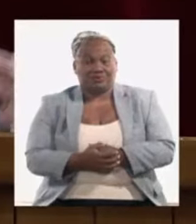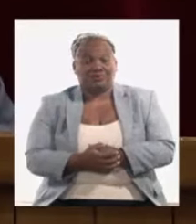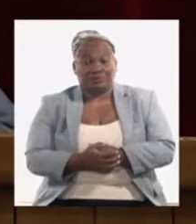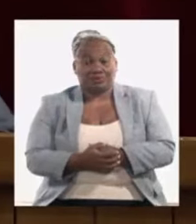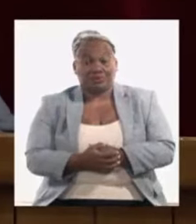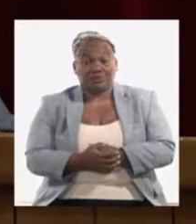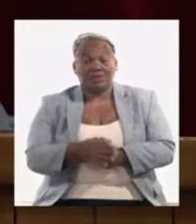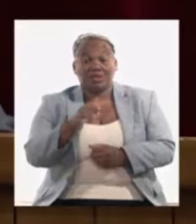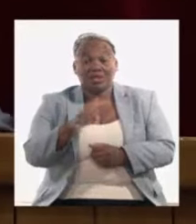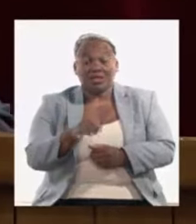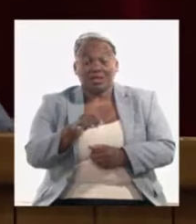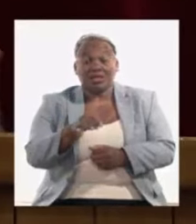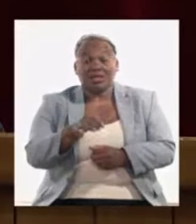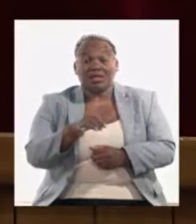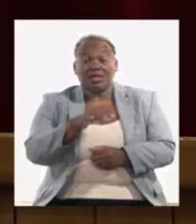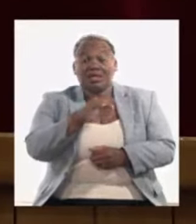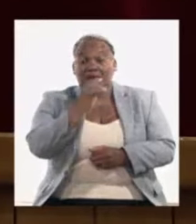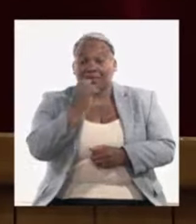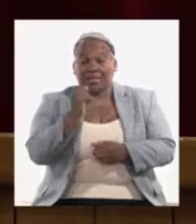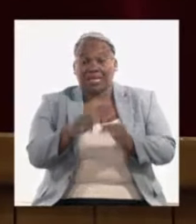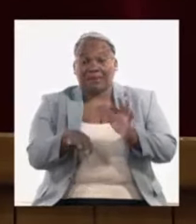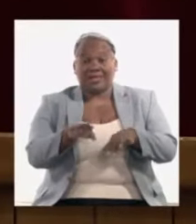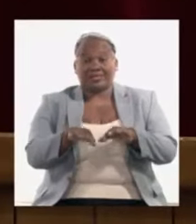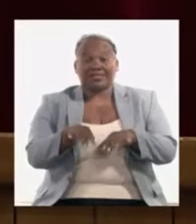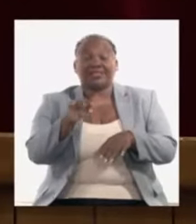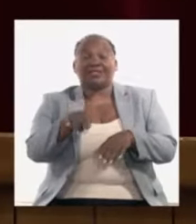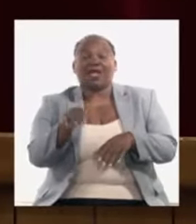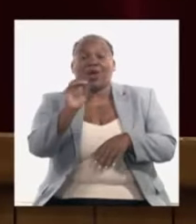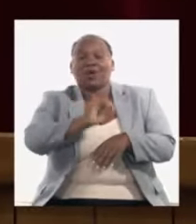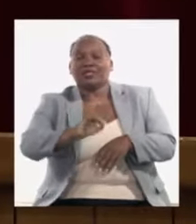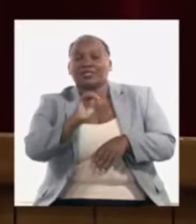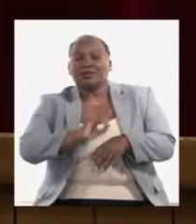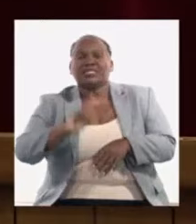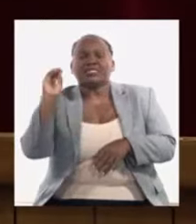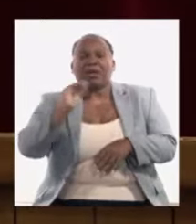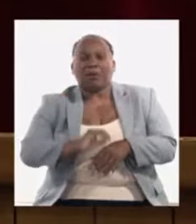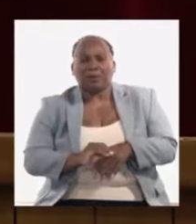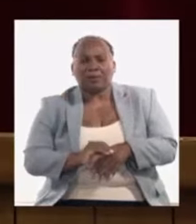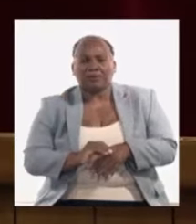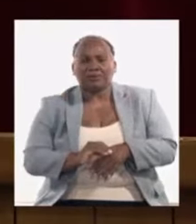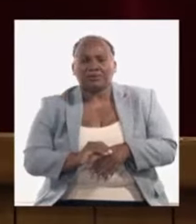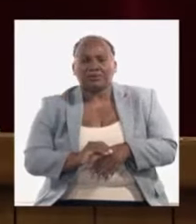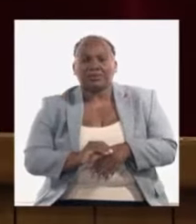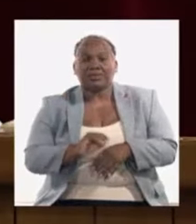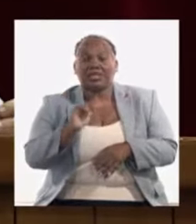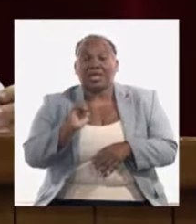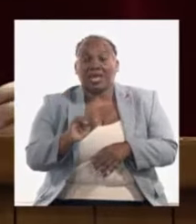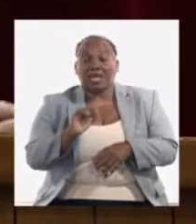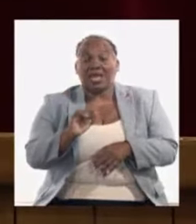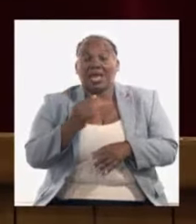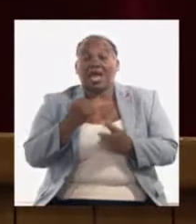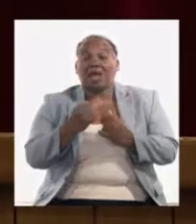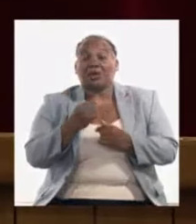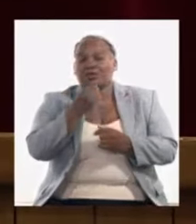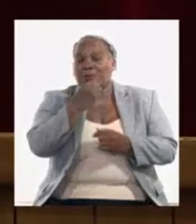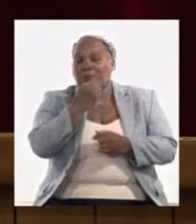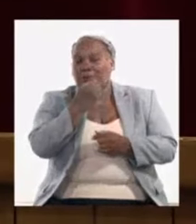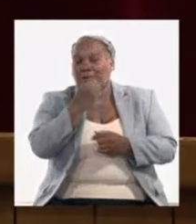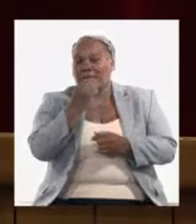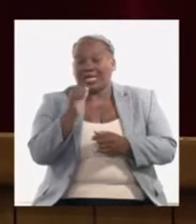hay una gran dependencia hay otras cuestiones organizativas las conocemos pero hay una dependencia que no se puede subestimar